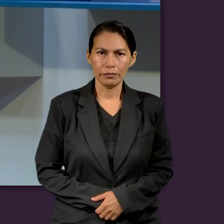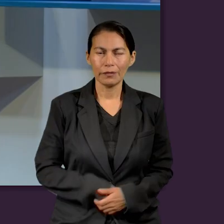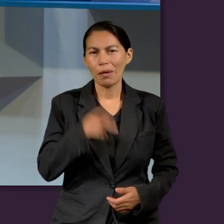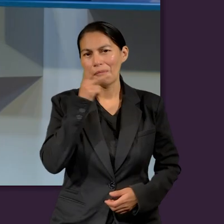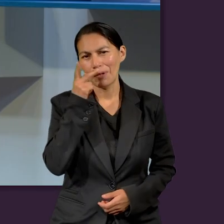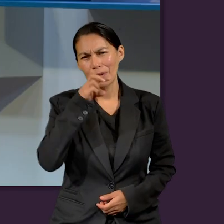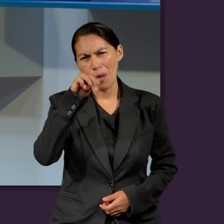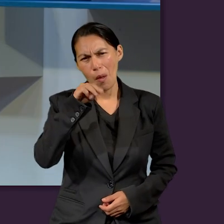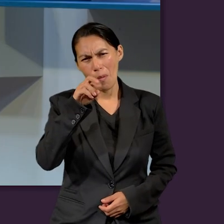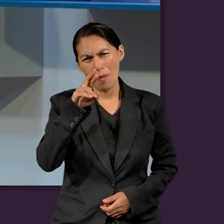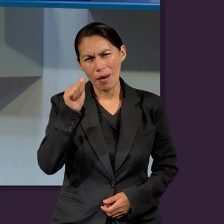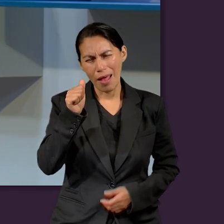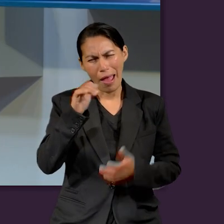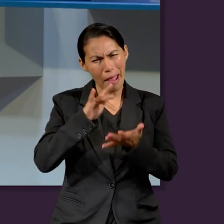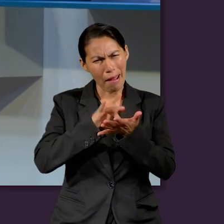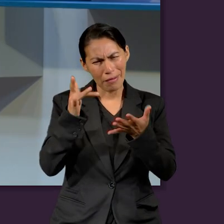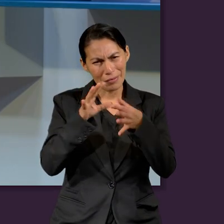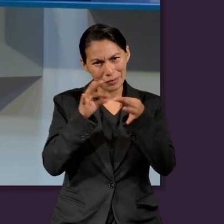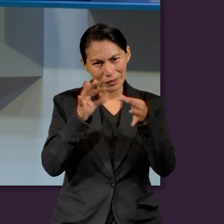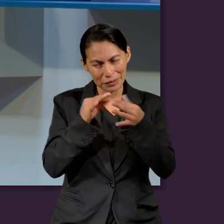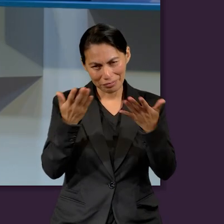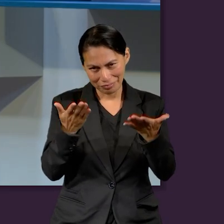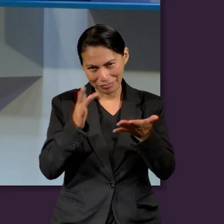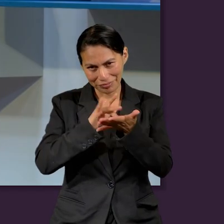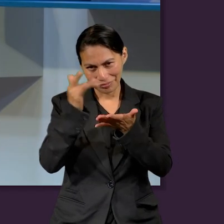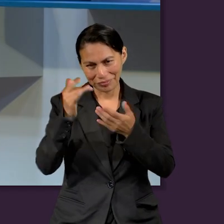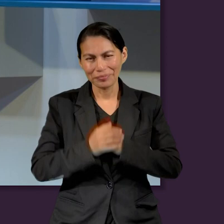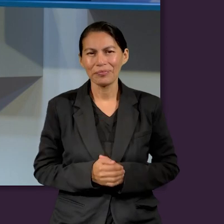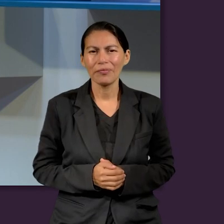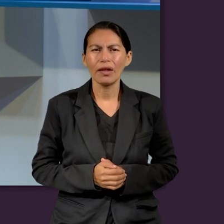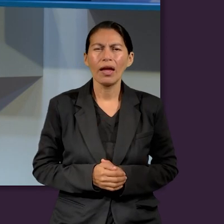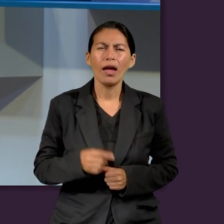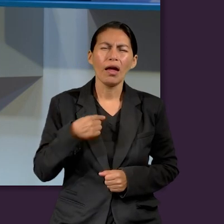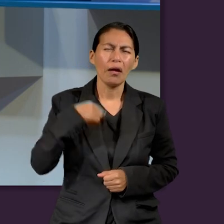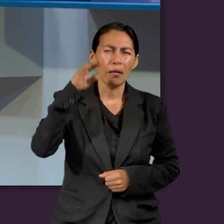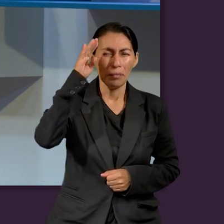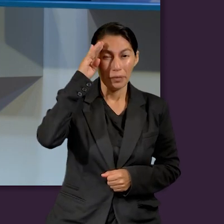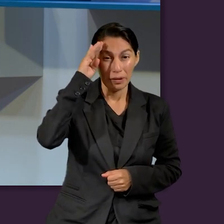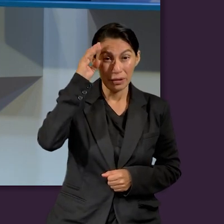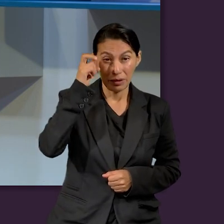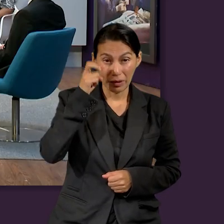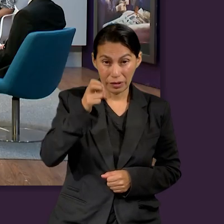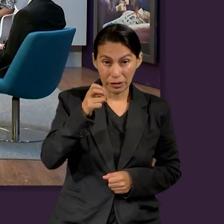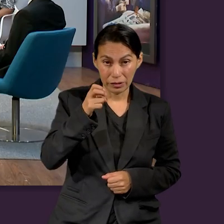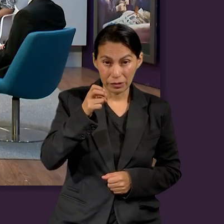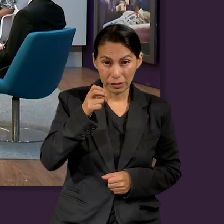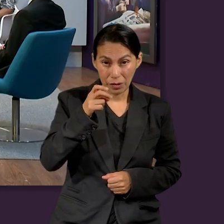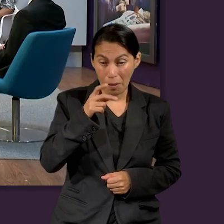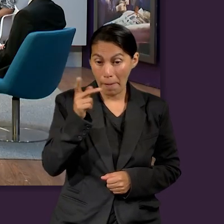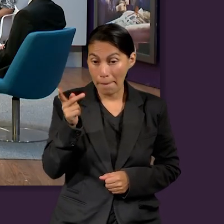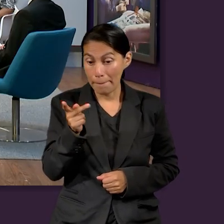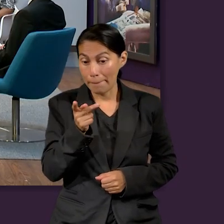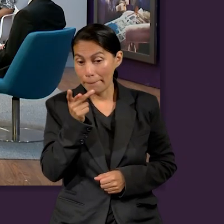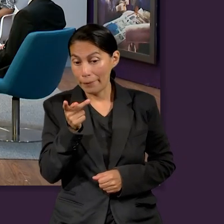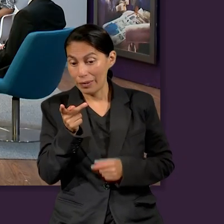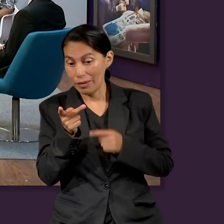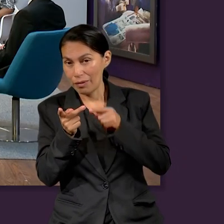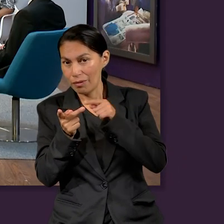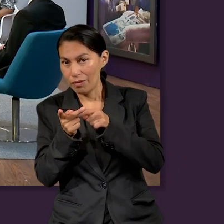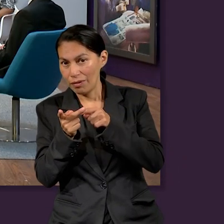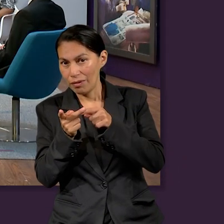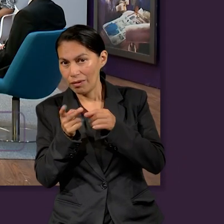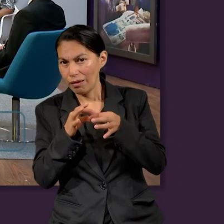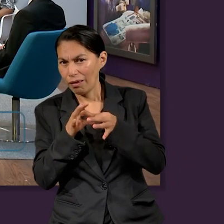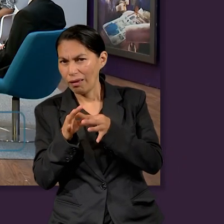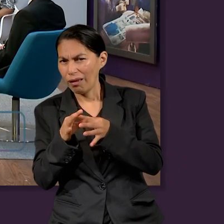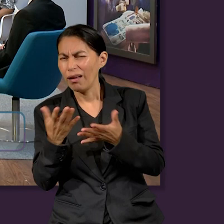Muchas gracias, Pastor Mora, por este comentario. Yo creo que este comentario nos conecta ahora con una pregunta básica,